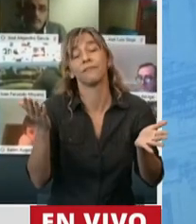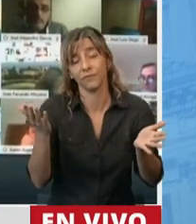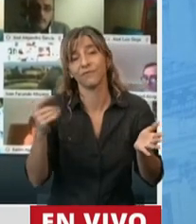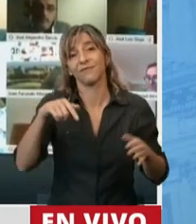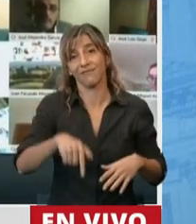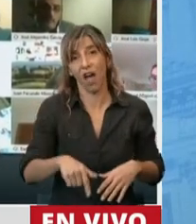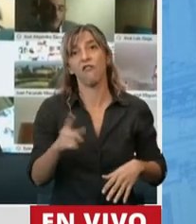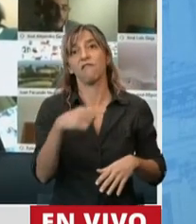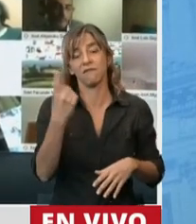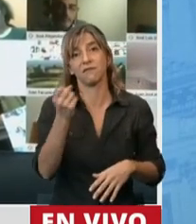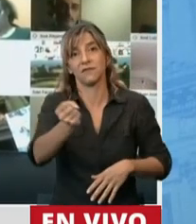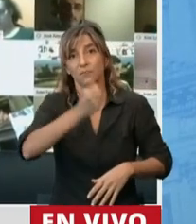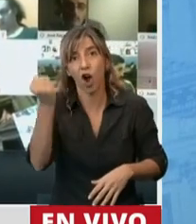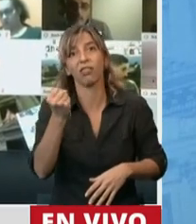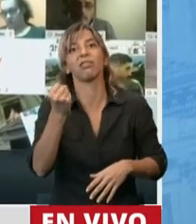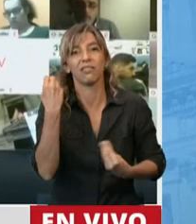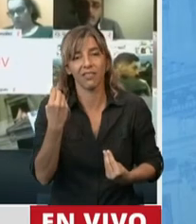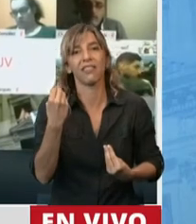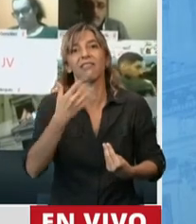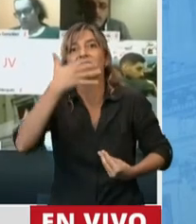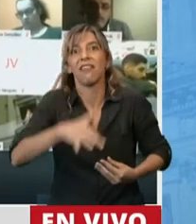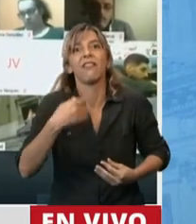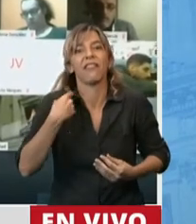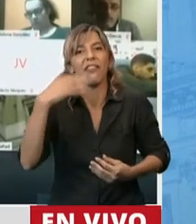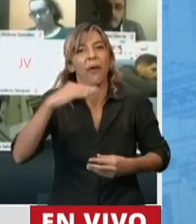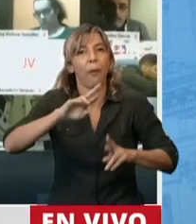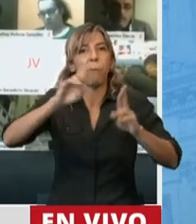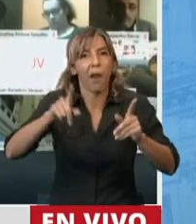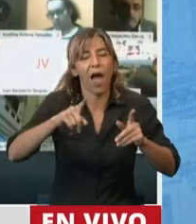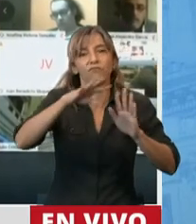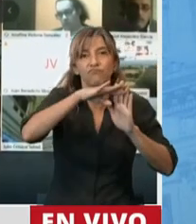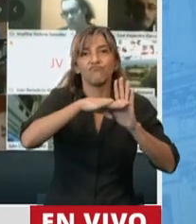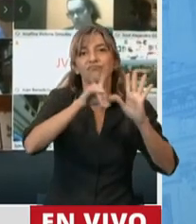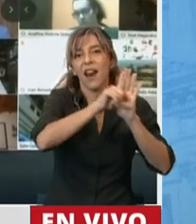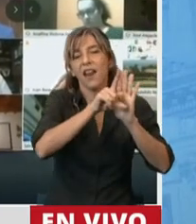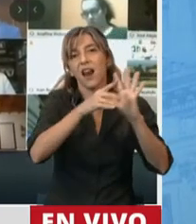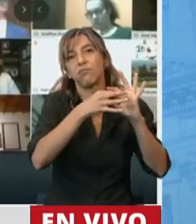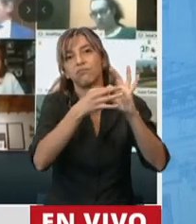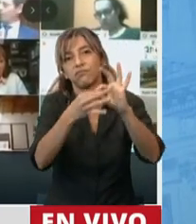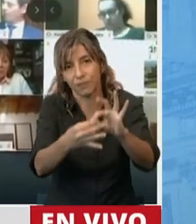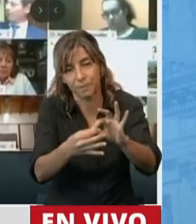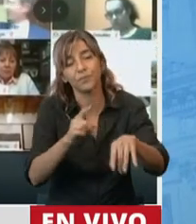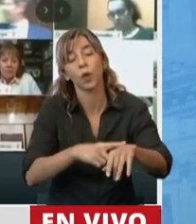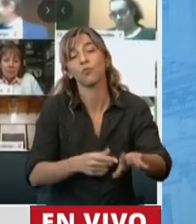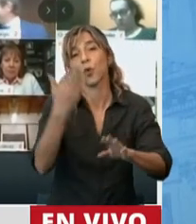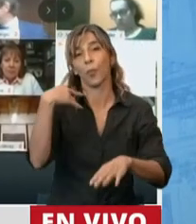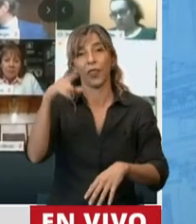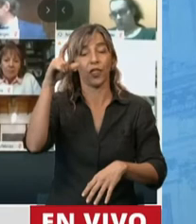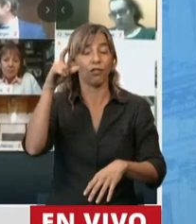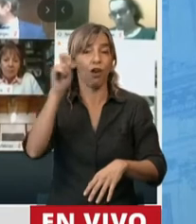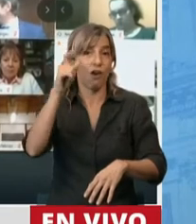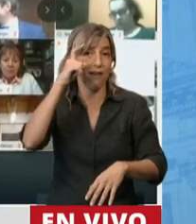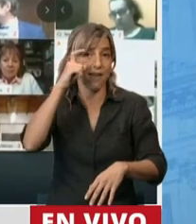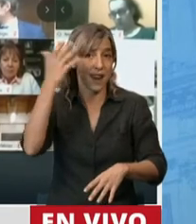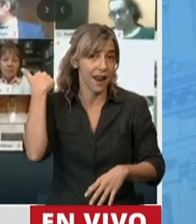De esta ley de la que estoy hablando, la que sancionó el año pasado, sus efectos fueron suspendidos el 20 de enero, pocos días antes de entrar en vigencia,